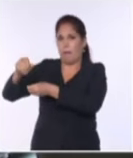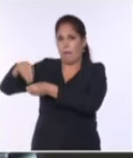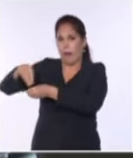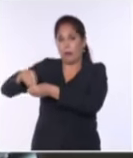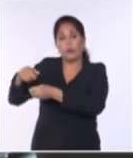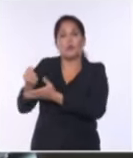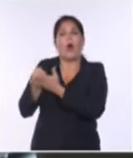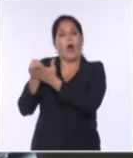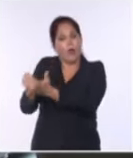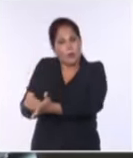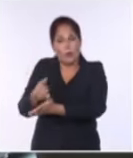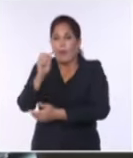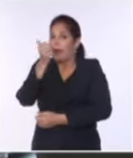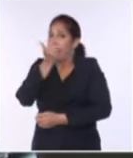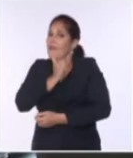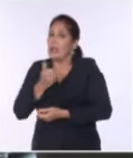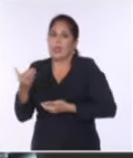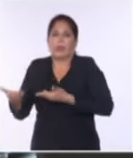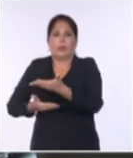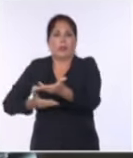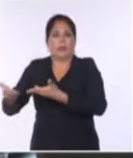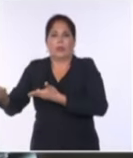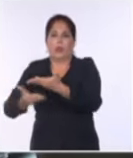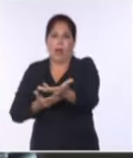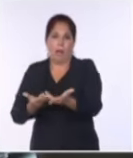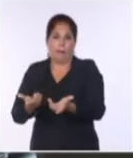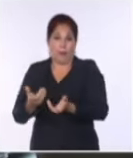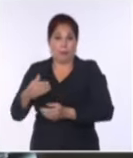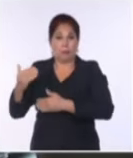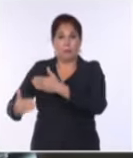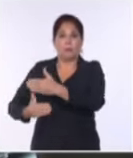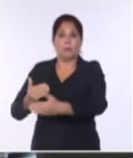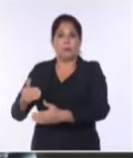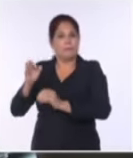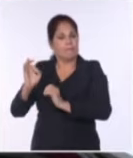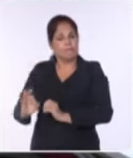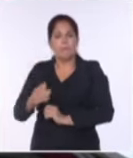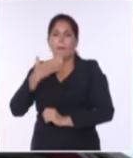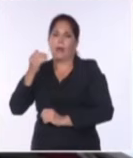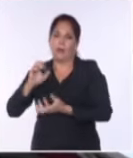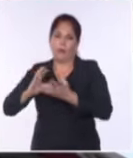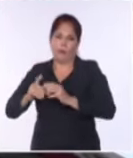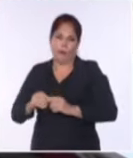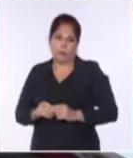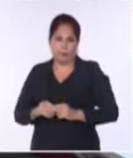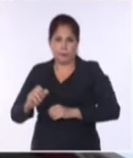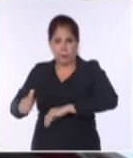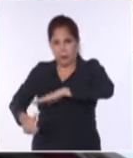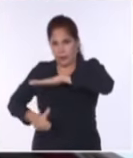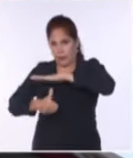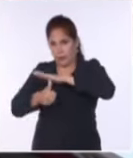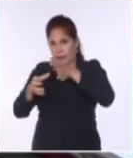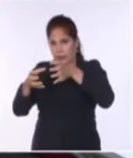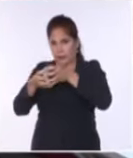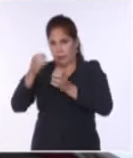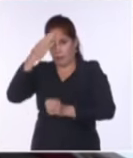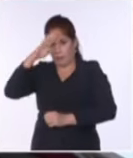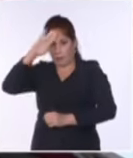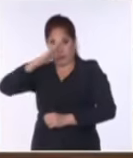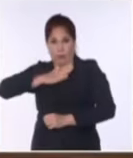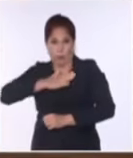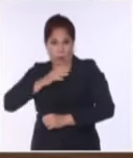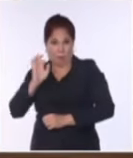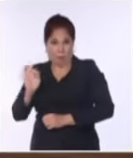facilita que se puedan llevar a cabo todos estos procesos de una mejor manera. El presidente de la República, Miguel Díaz-Canel